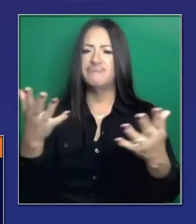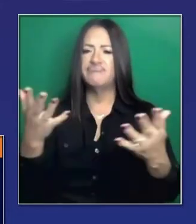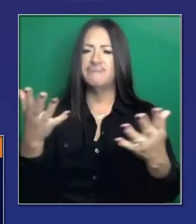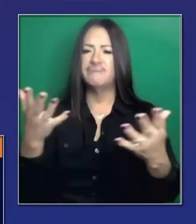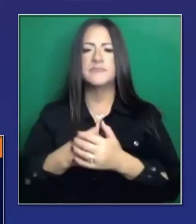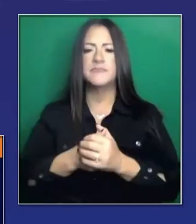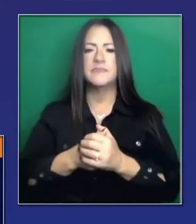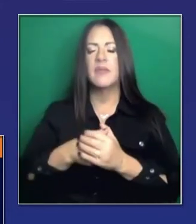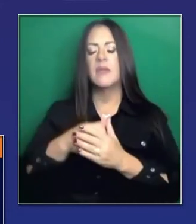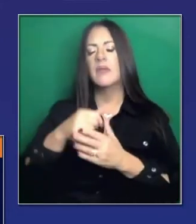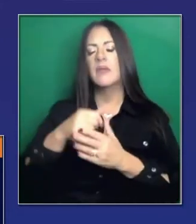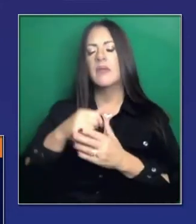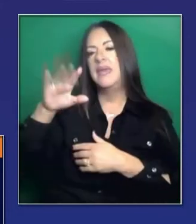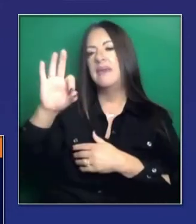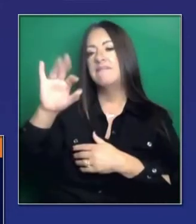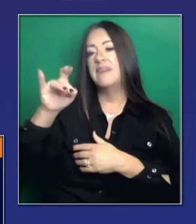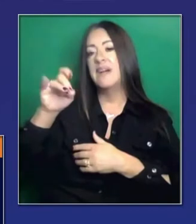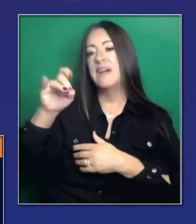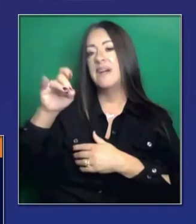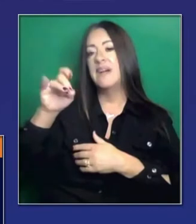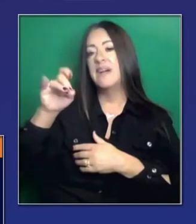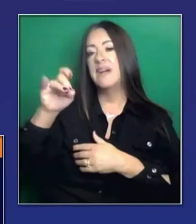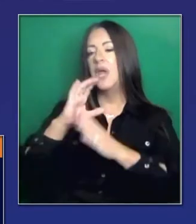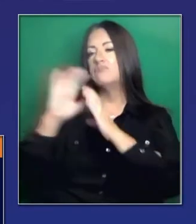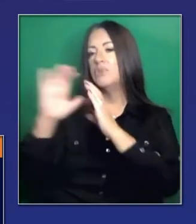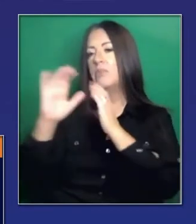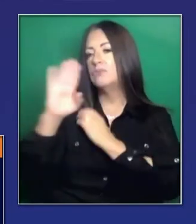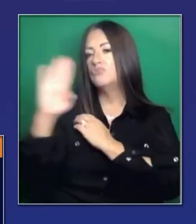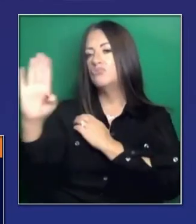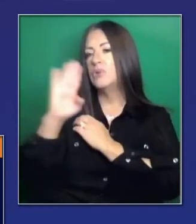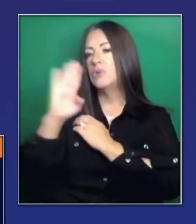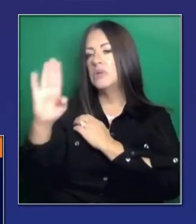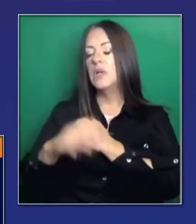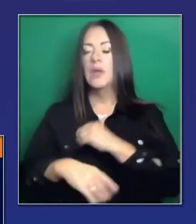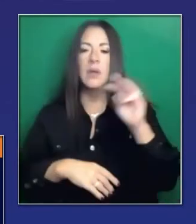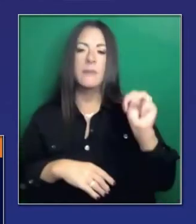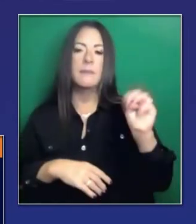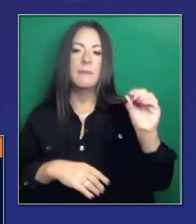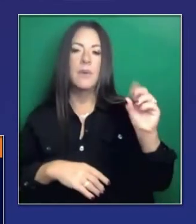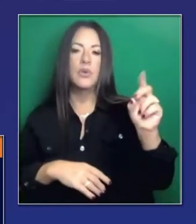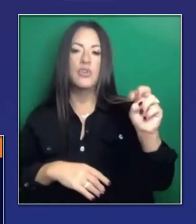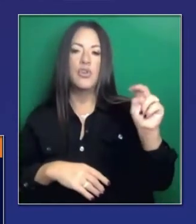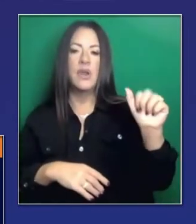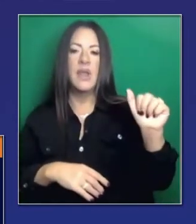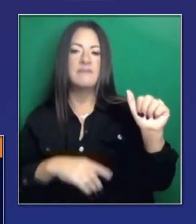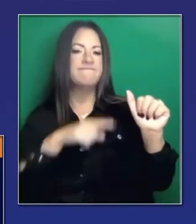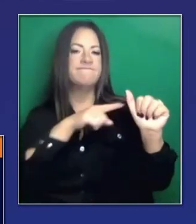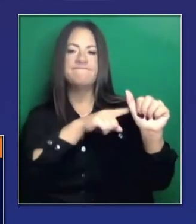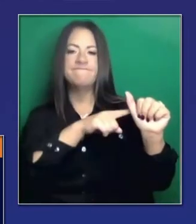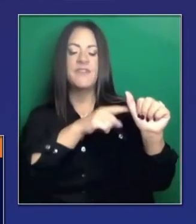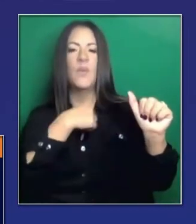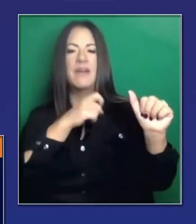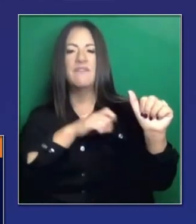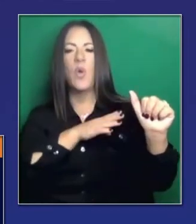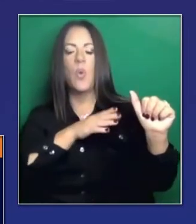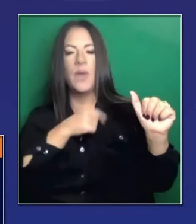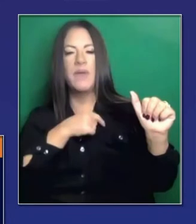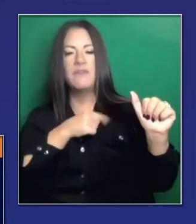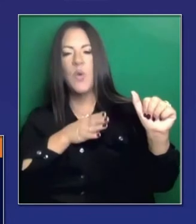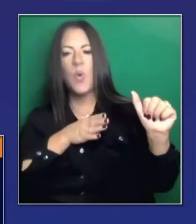No estamos lidiando con ellos directamente. Con Pfizer. Sí lidiamos directamente. Pero Moderna tiene un intermediario. Que se llama McKesson.